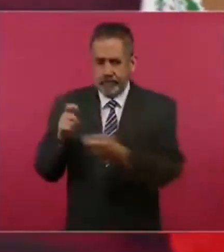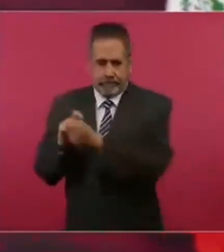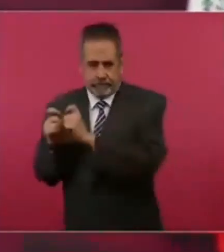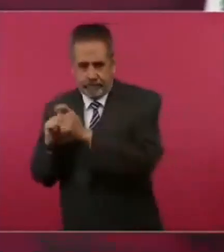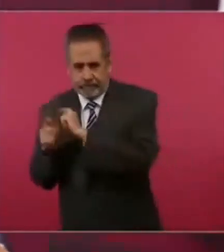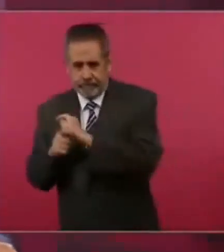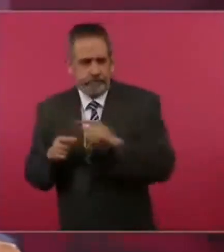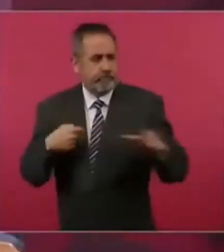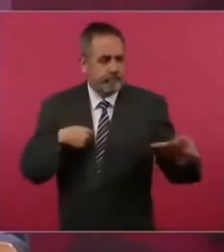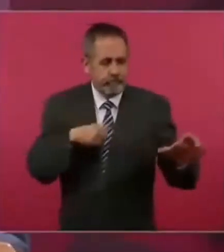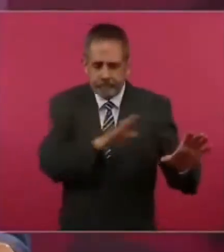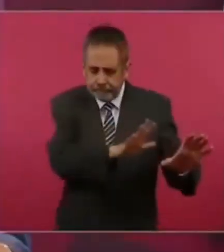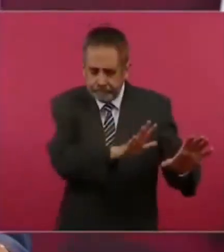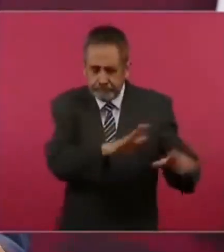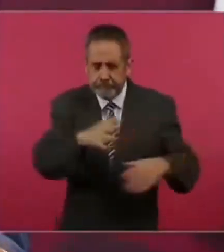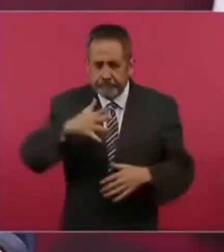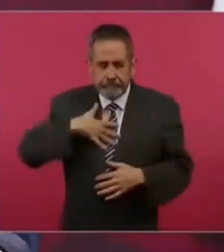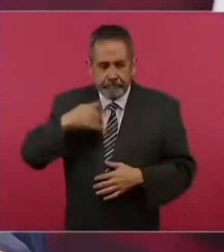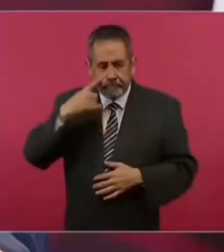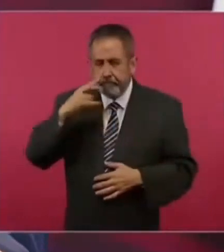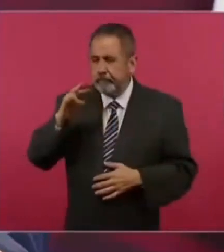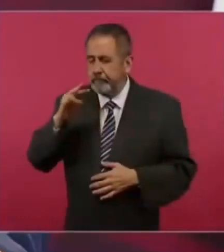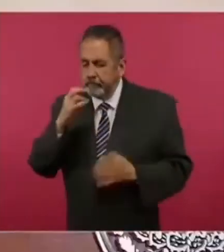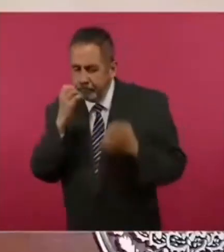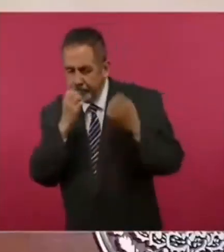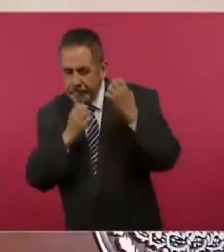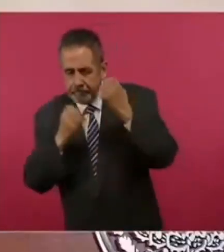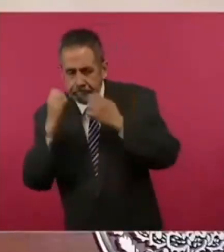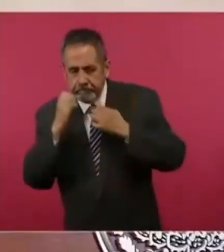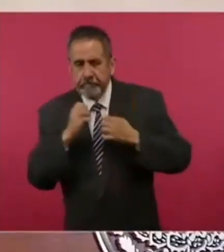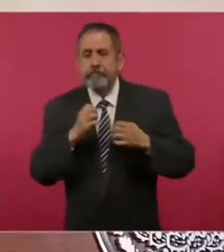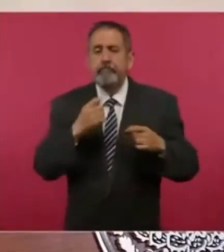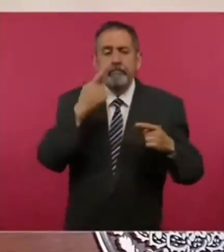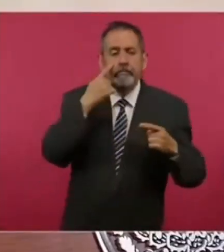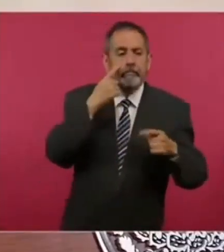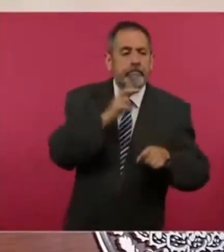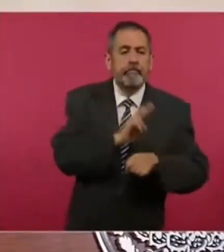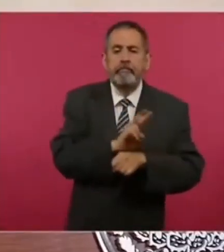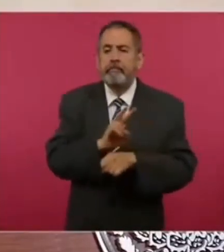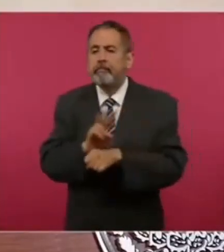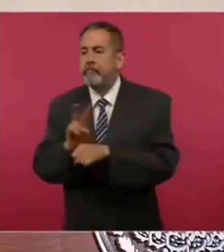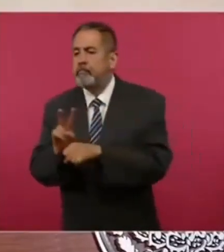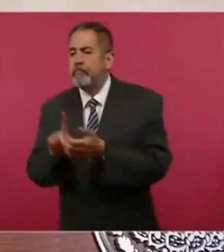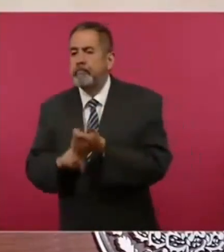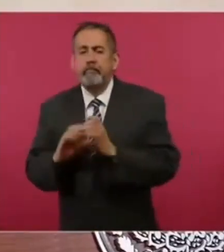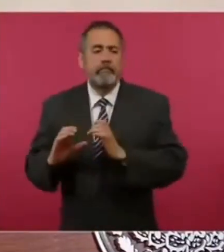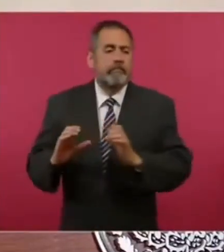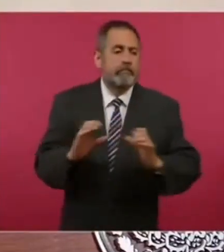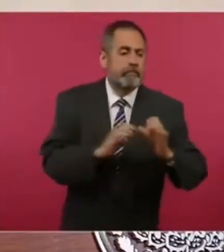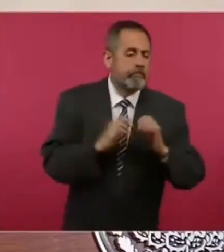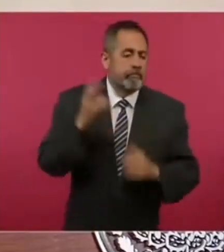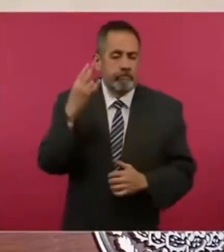estamos filiándolos, como se dice en el béisbol,